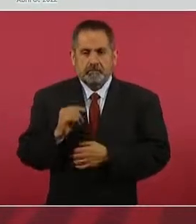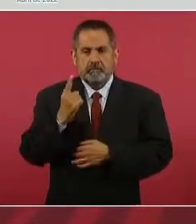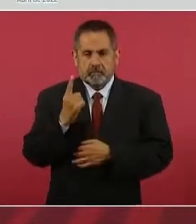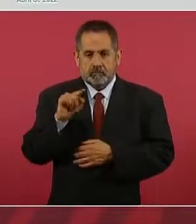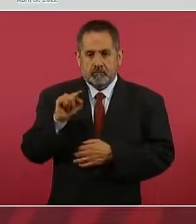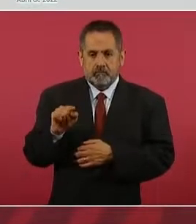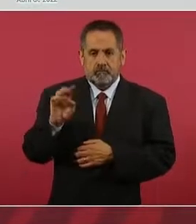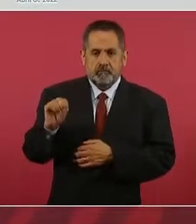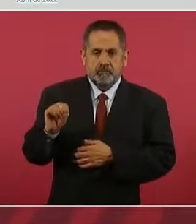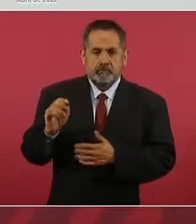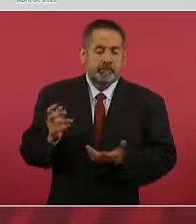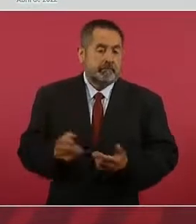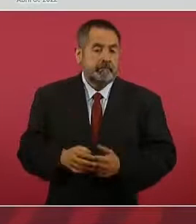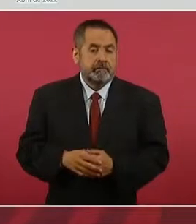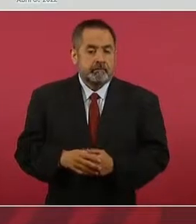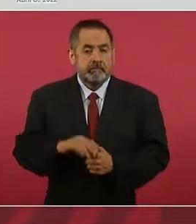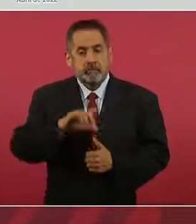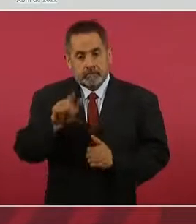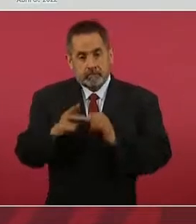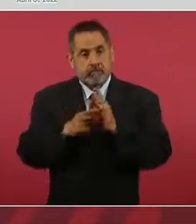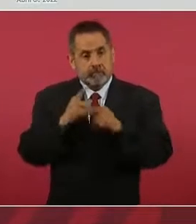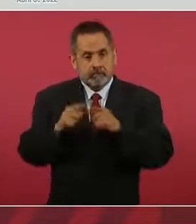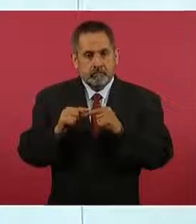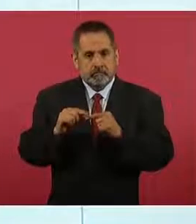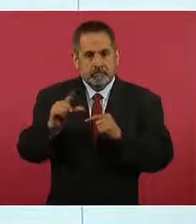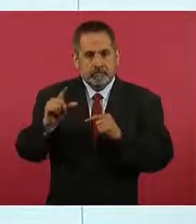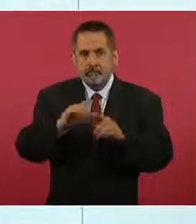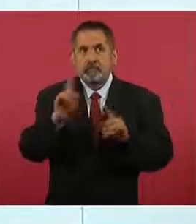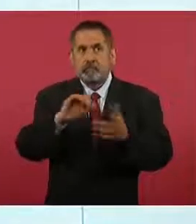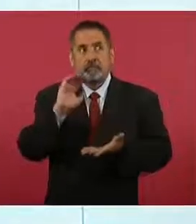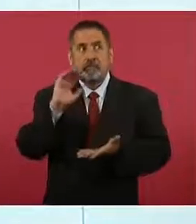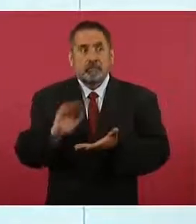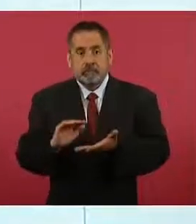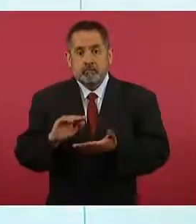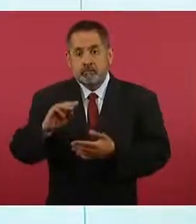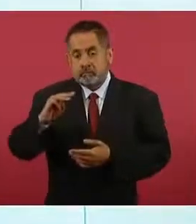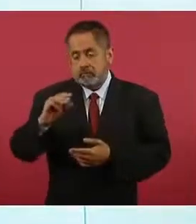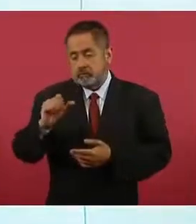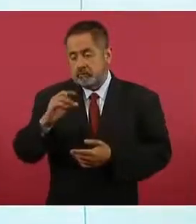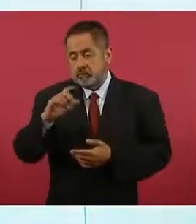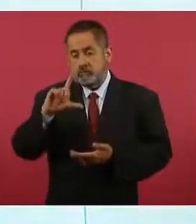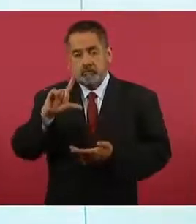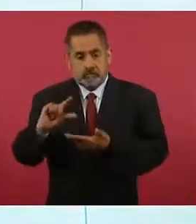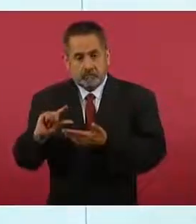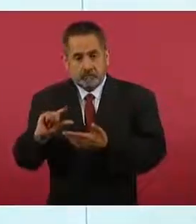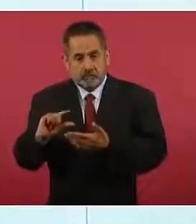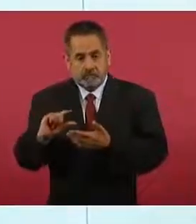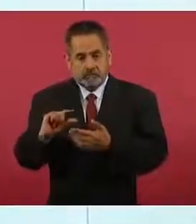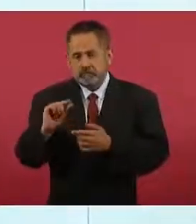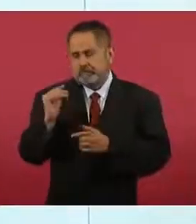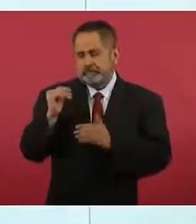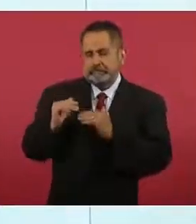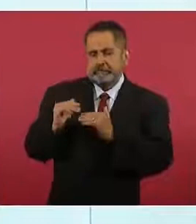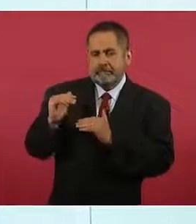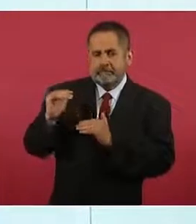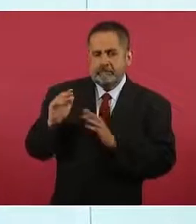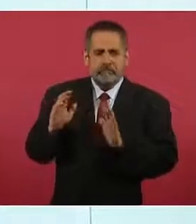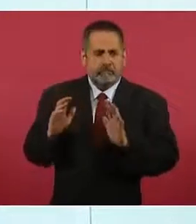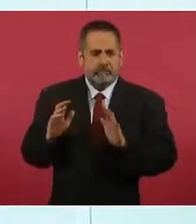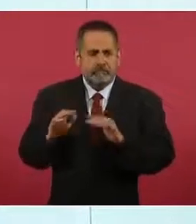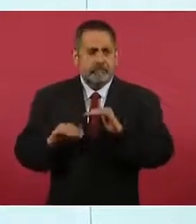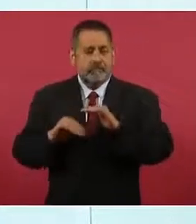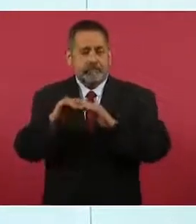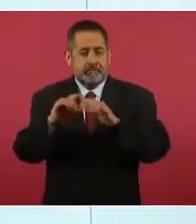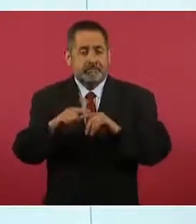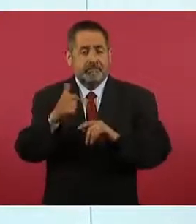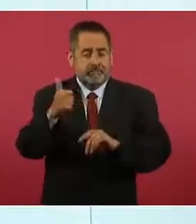y luego subió, no, lo bajó más Marcelo y ya últimamente subió, llegó hasta